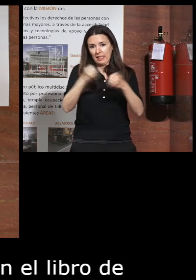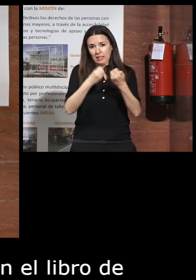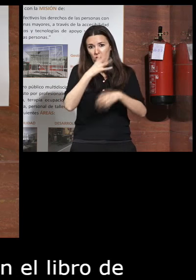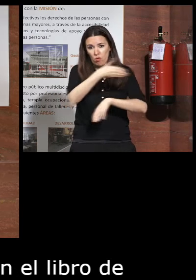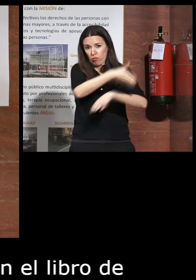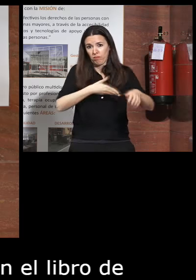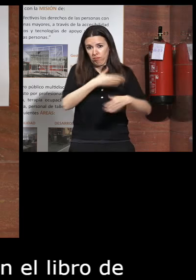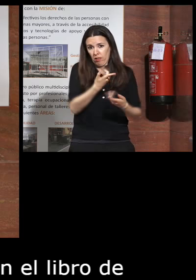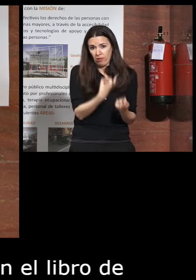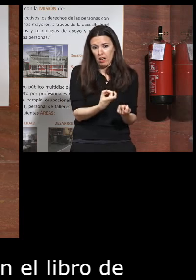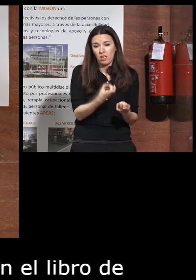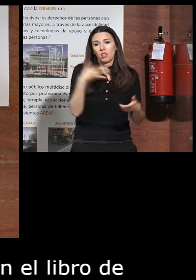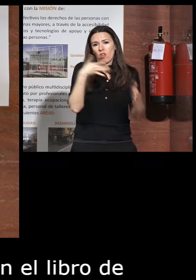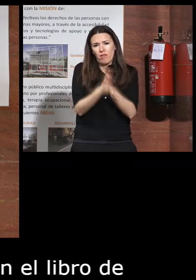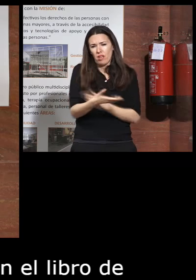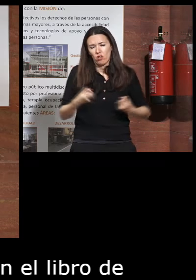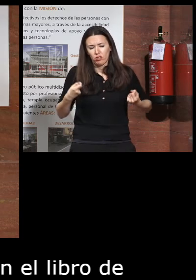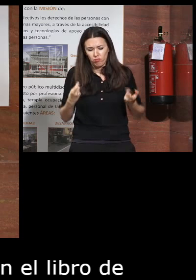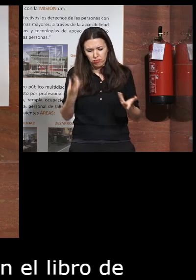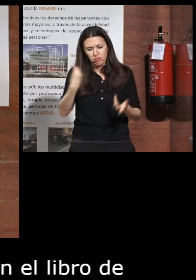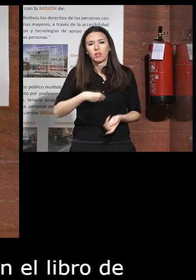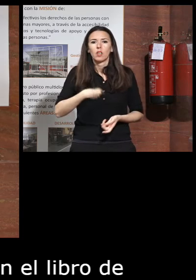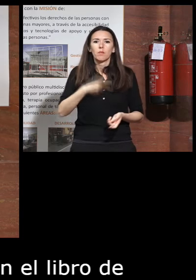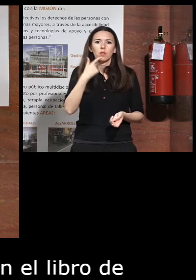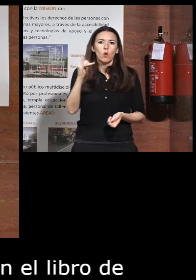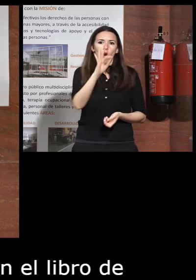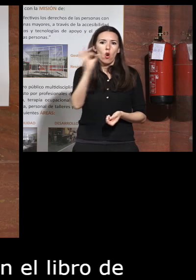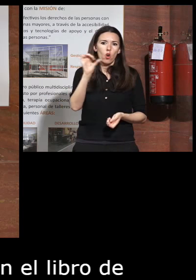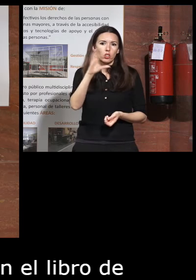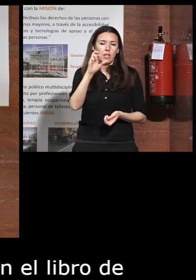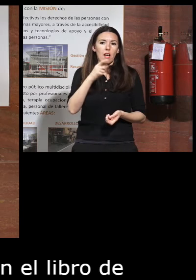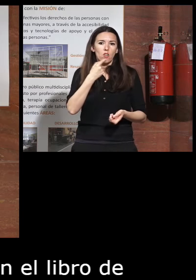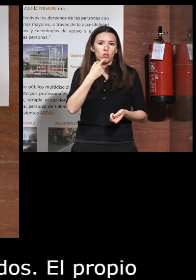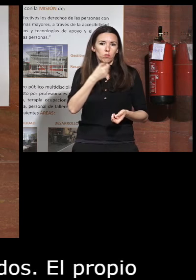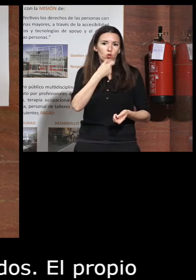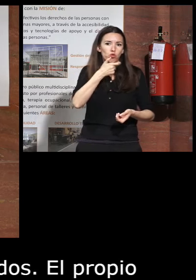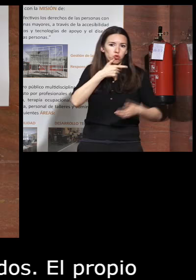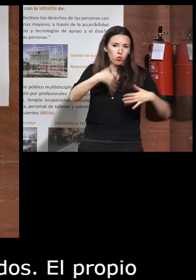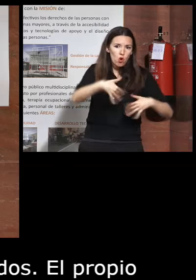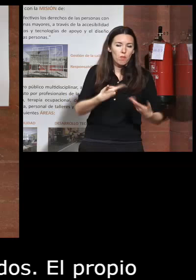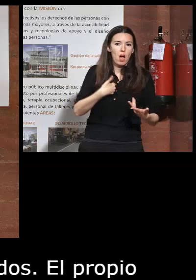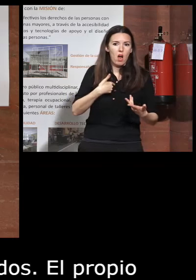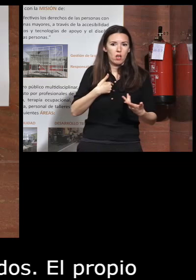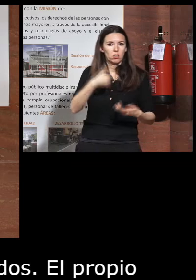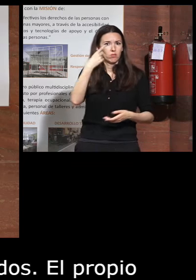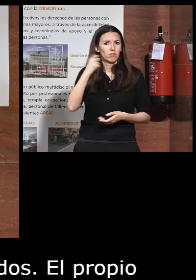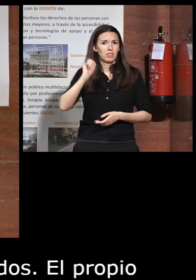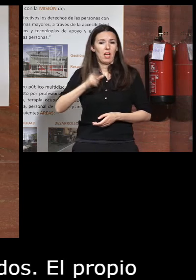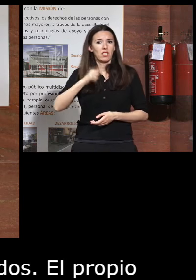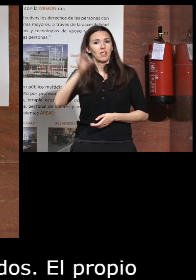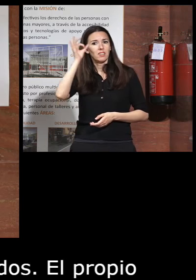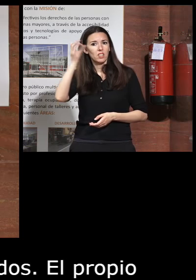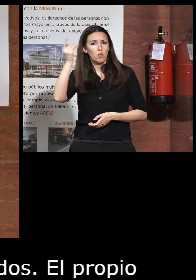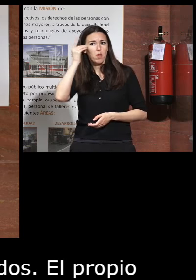montón de denominaciones como bien dice José Carlos el término de subnormal esto yo era muy habitual que chicos con down